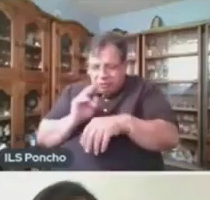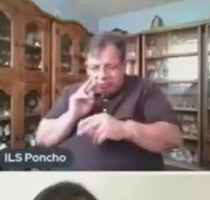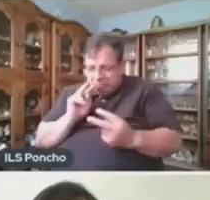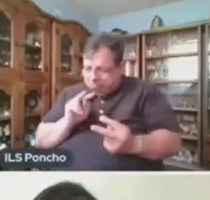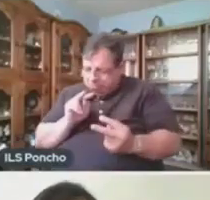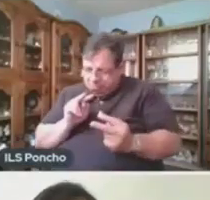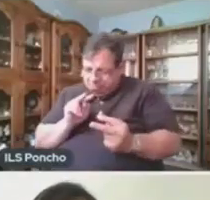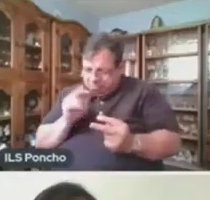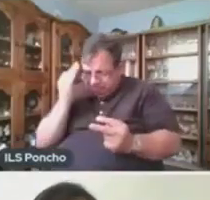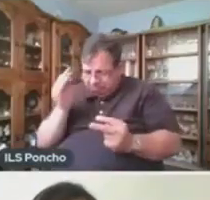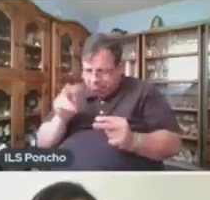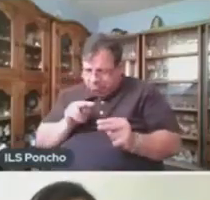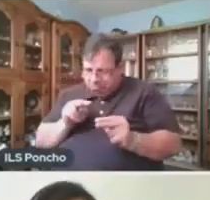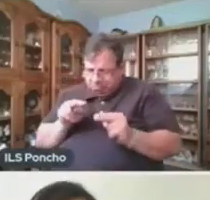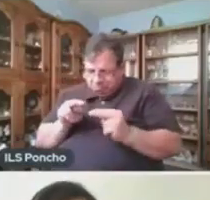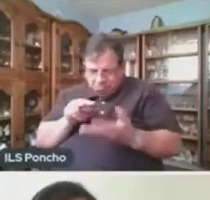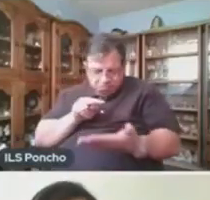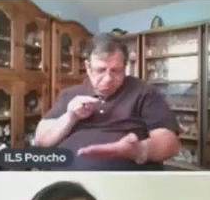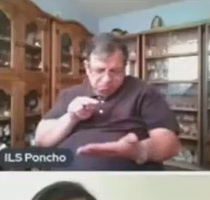Observación